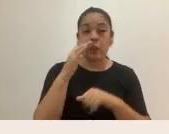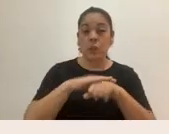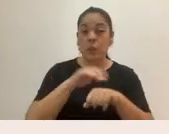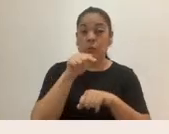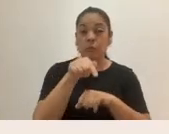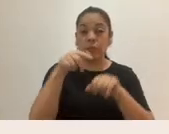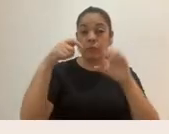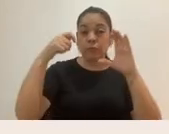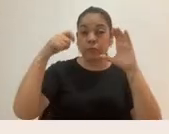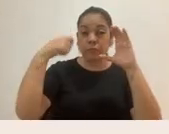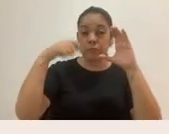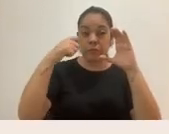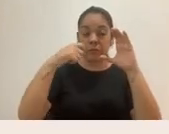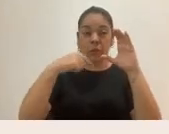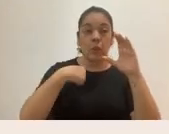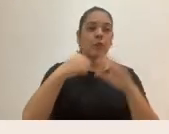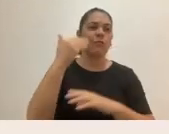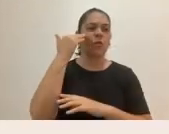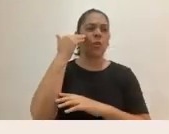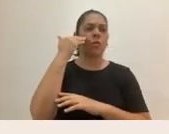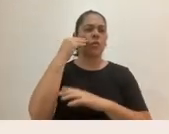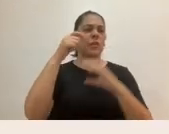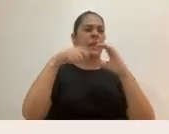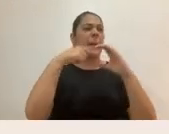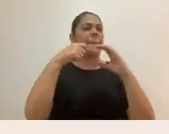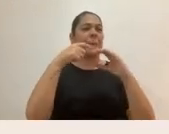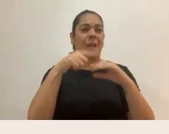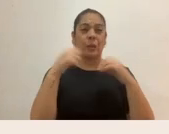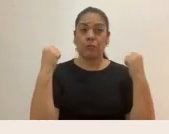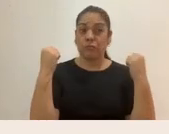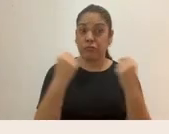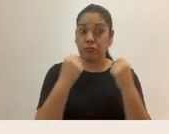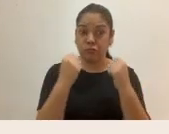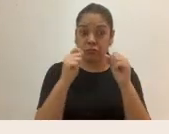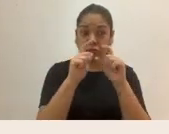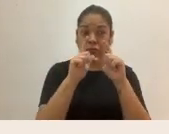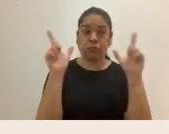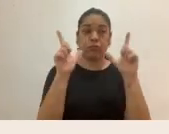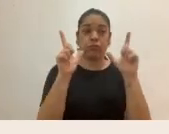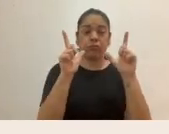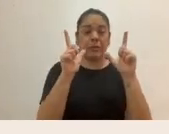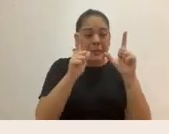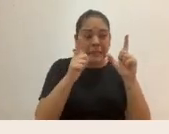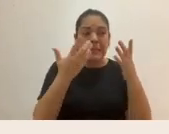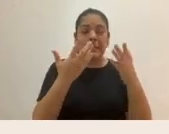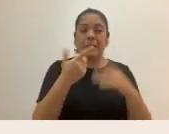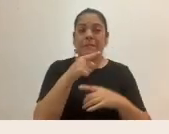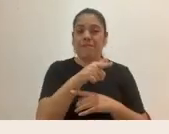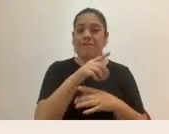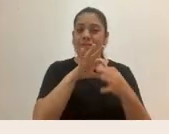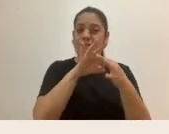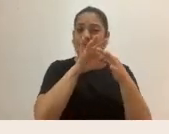Dicho sea de paso, sé que es un video un poco fuerte que permite precisamente a una